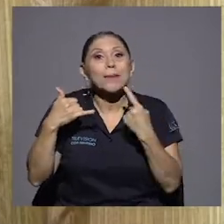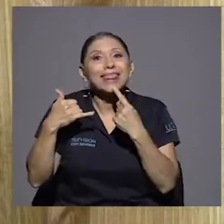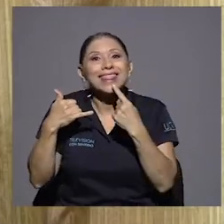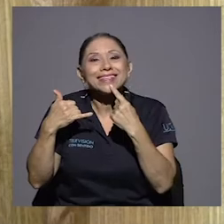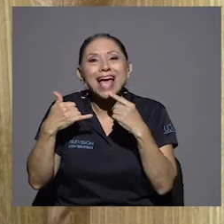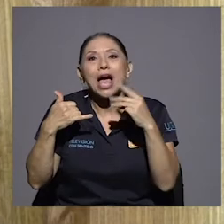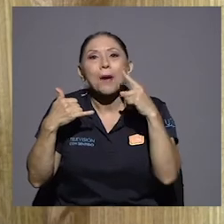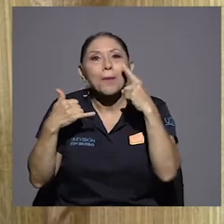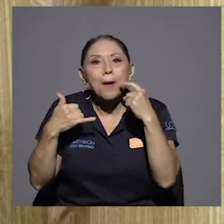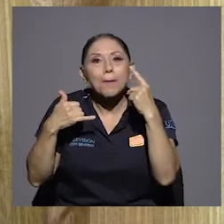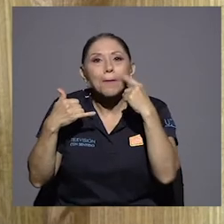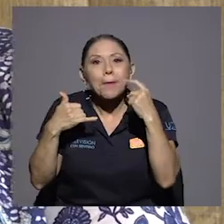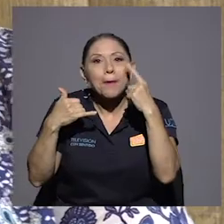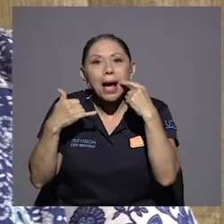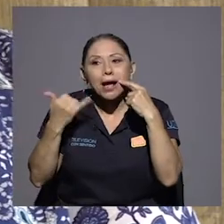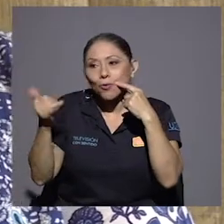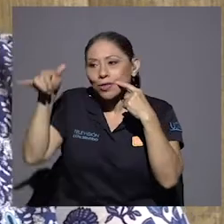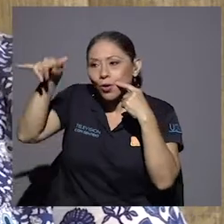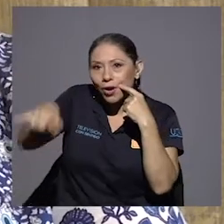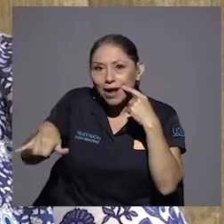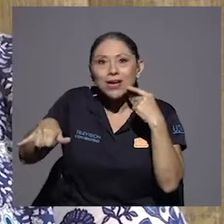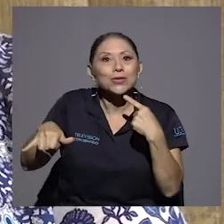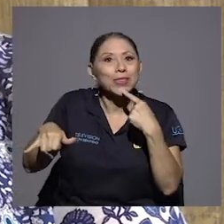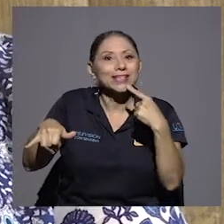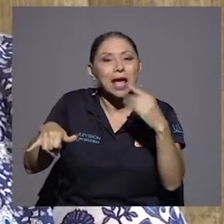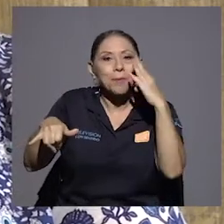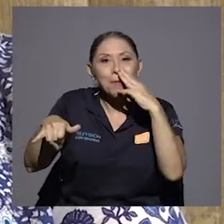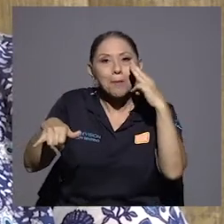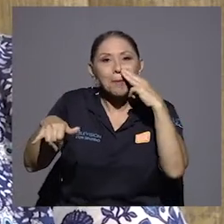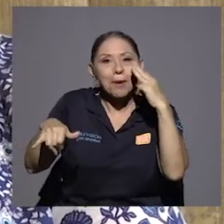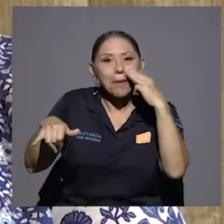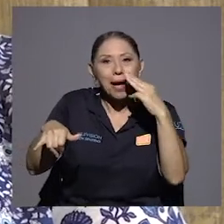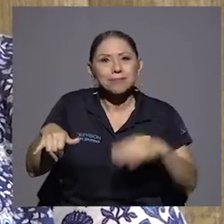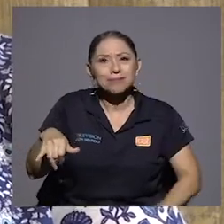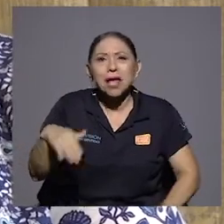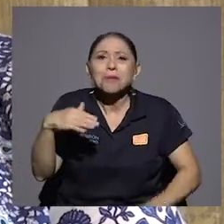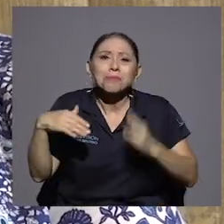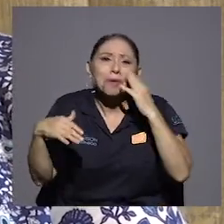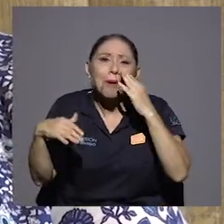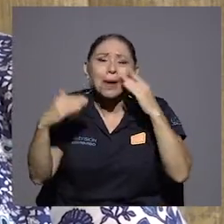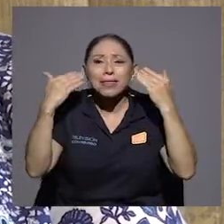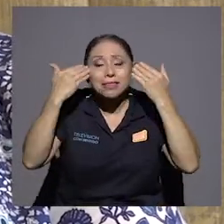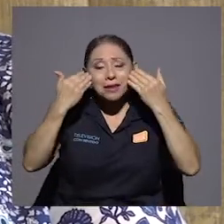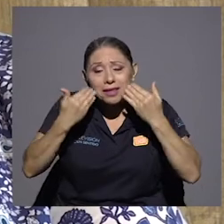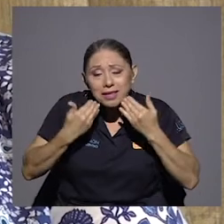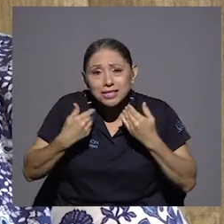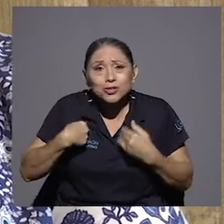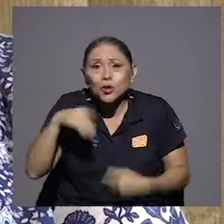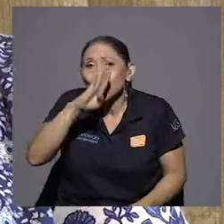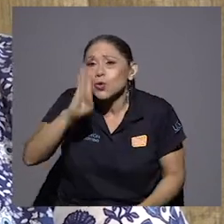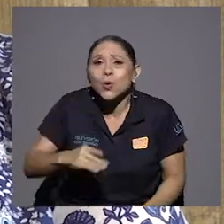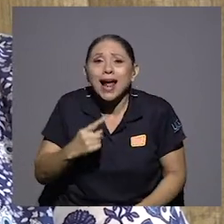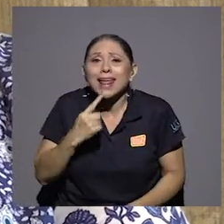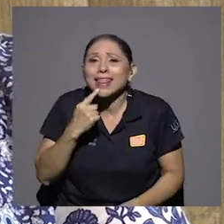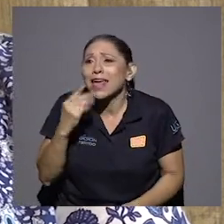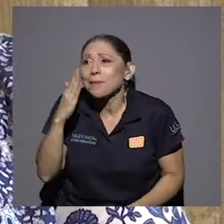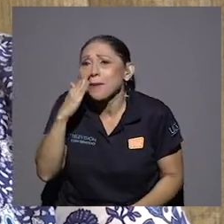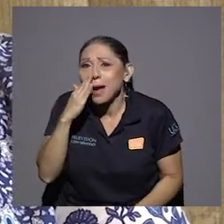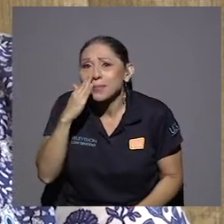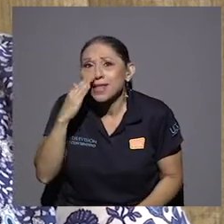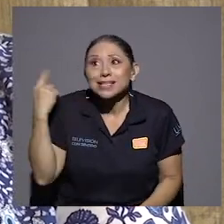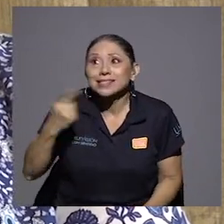mamá, mamá, mamá, ¿verdad? Entonces, mi mamá quedó muy triste, porque nunca le dije mamá, y con el teléfono solo era papá.